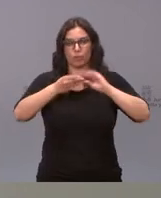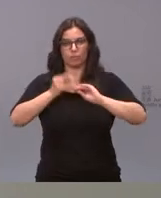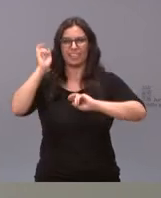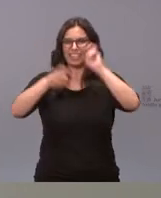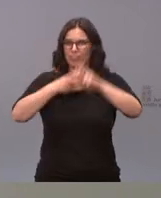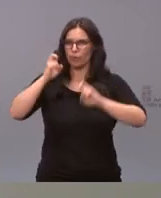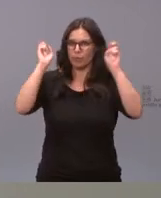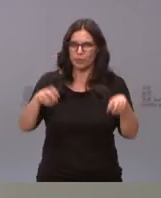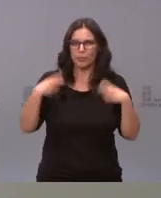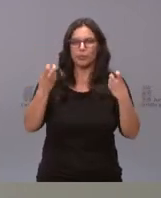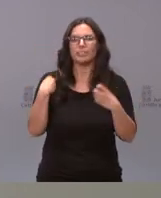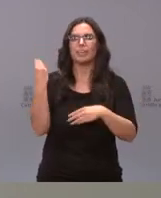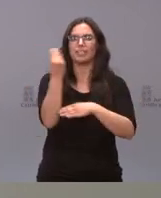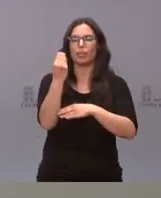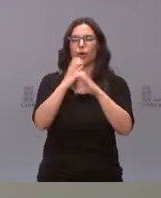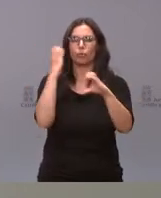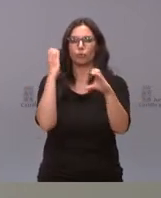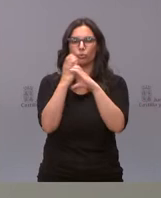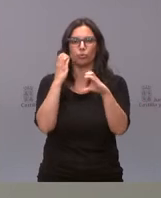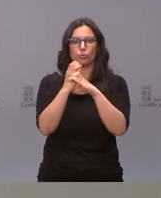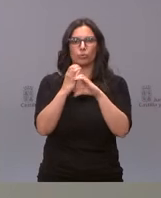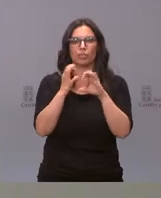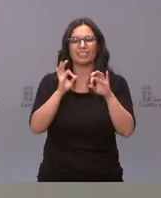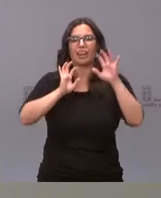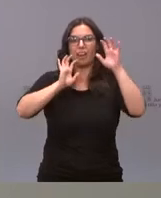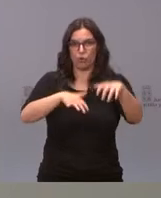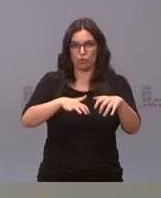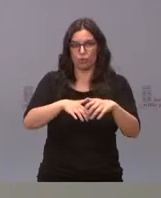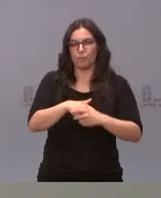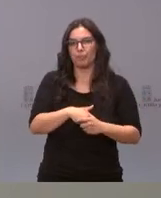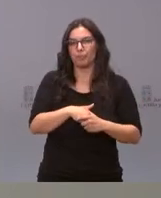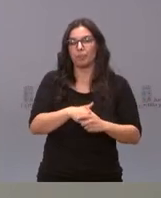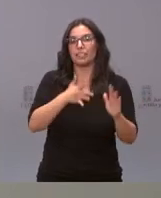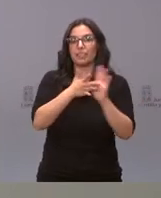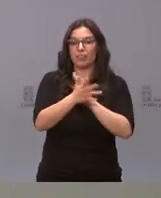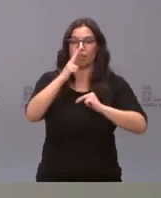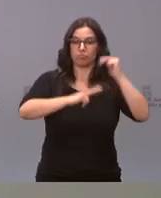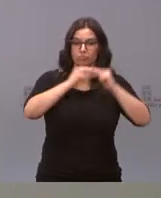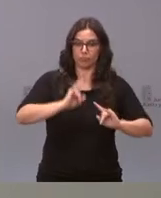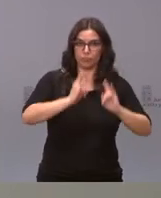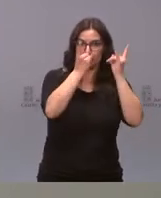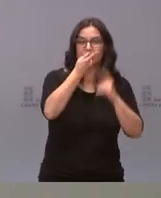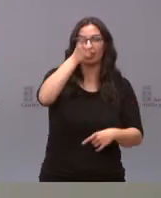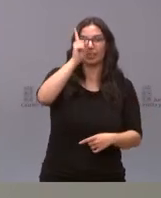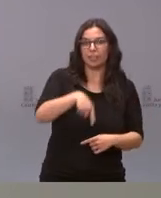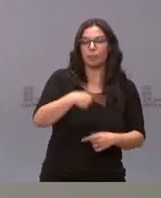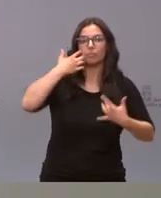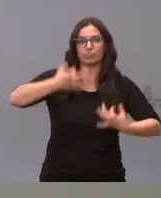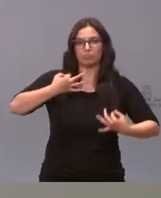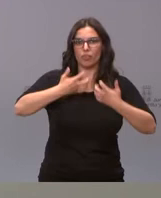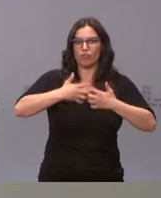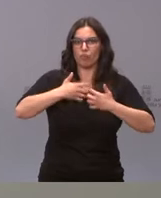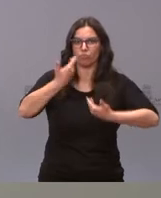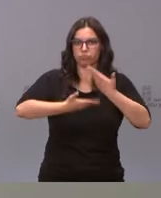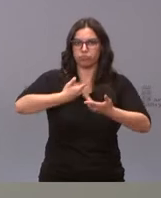integral de la estación de autobuses de León, que conlleva no solo la construcción, sino también el garantizar el funcionamiento